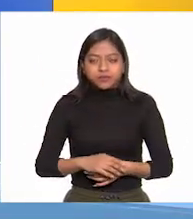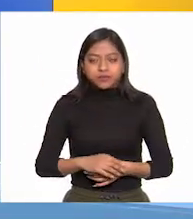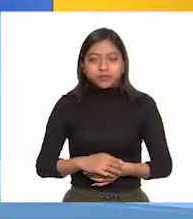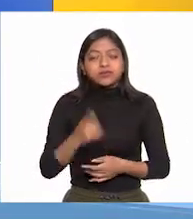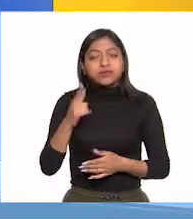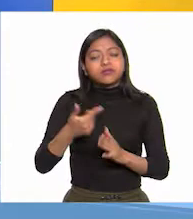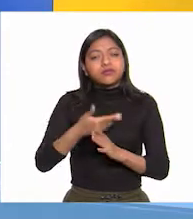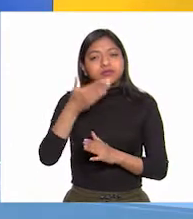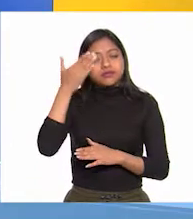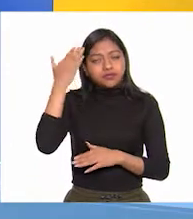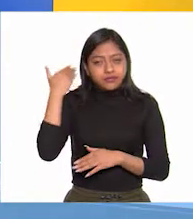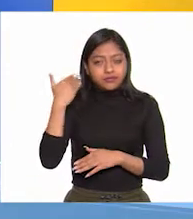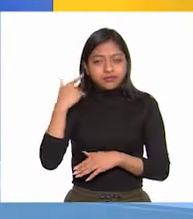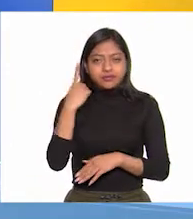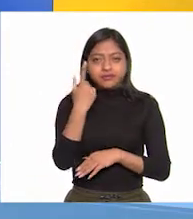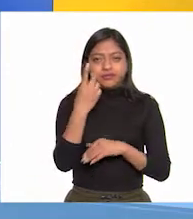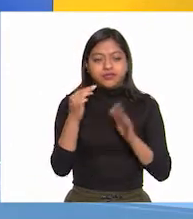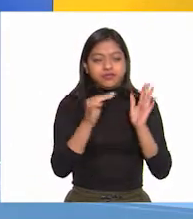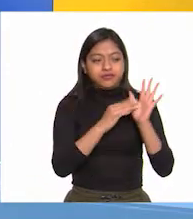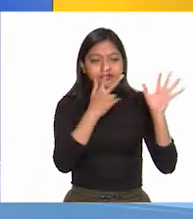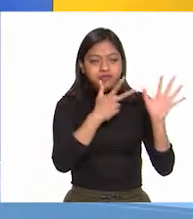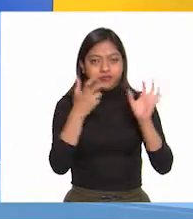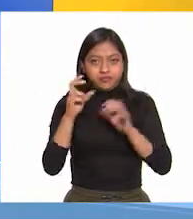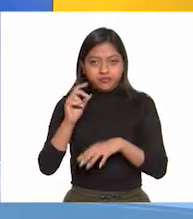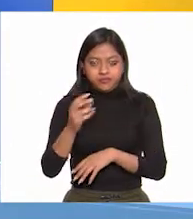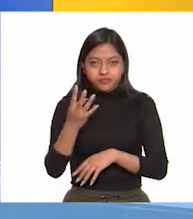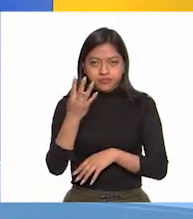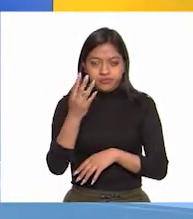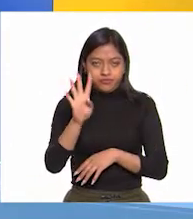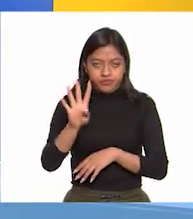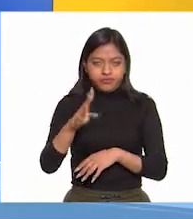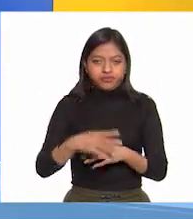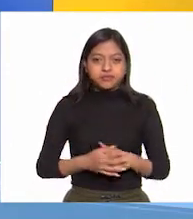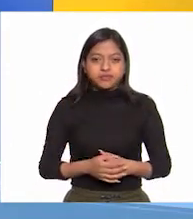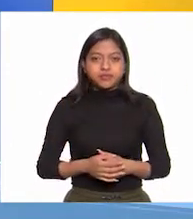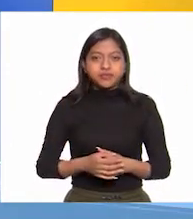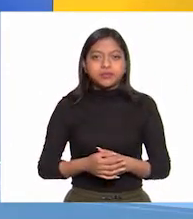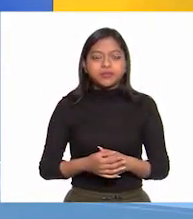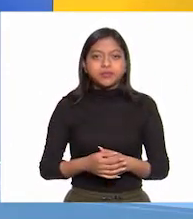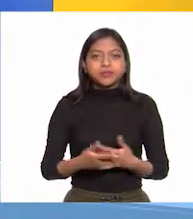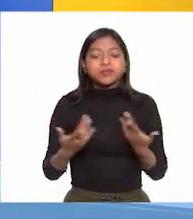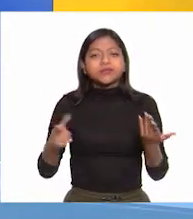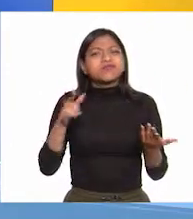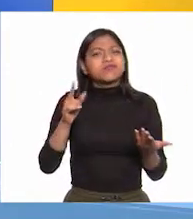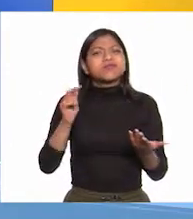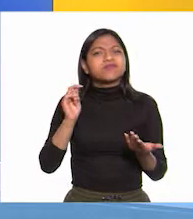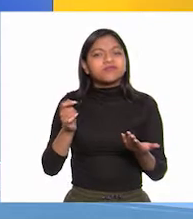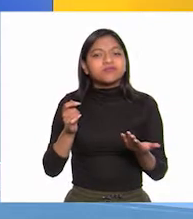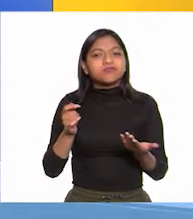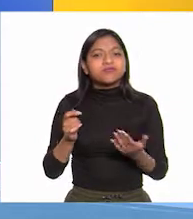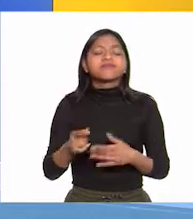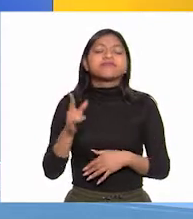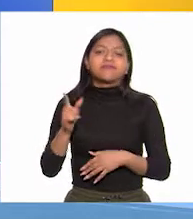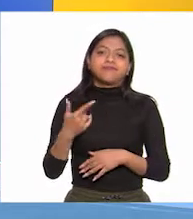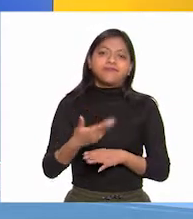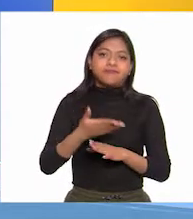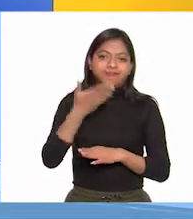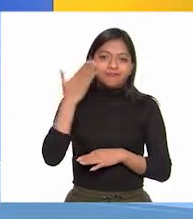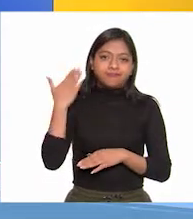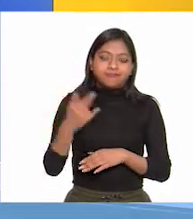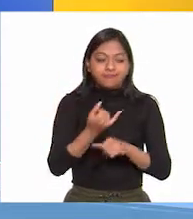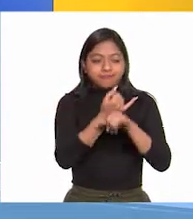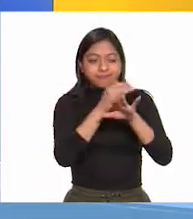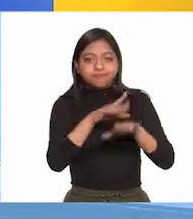1834. Como bien dices, el autor intentó plasmar la idea de la patria liberada por Miguel